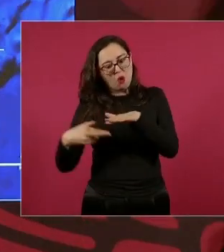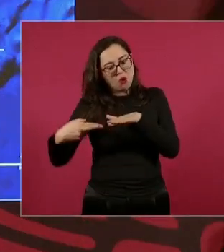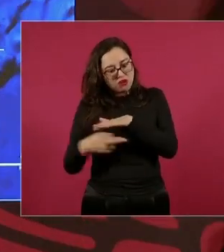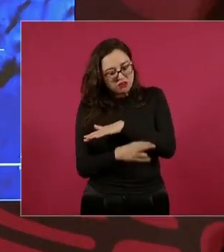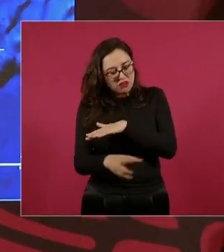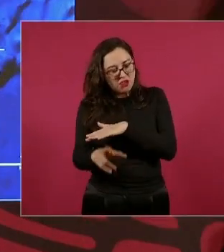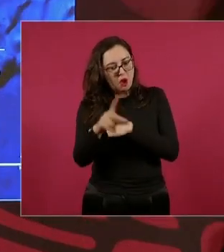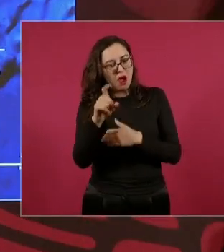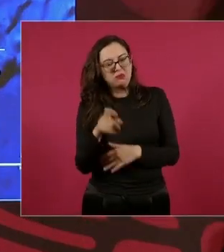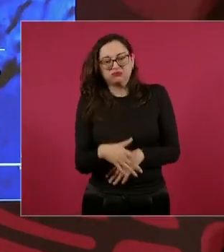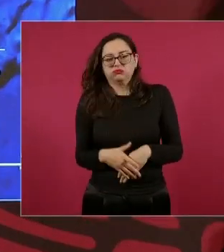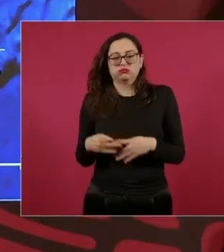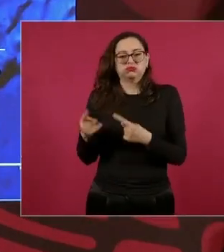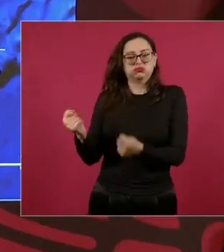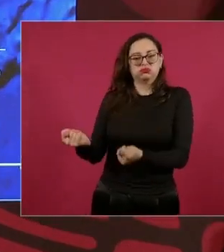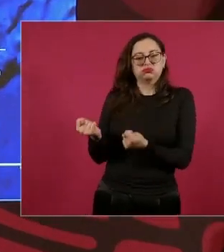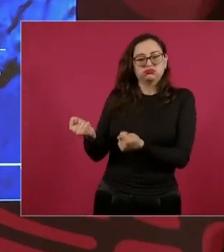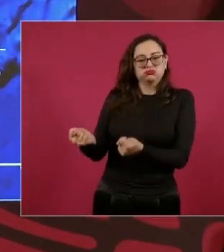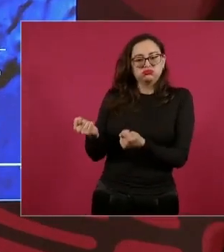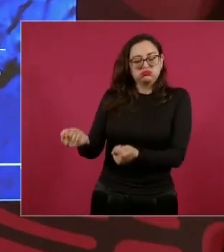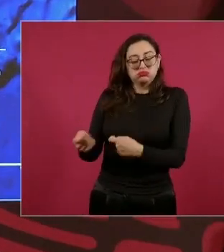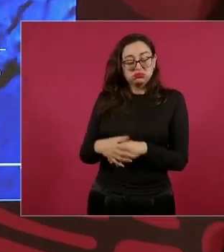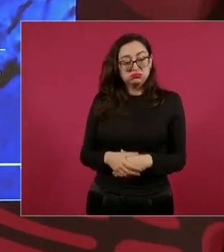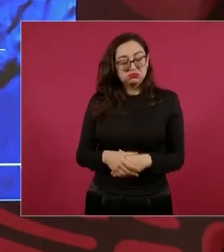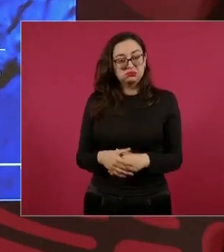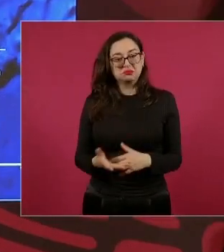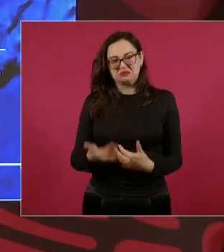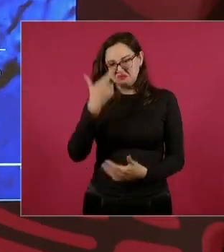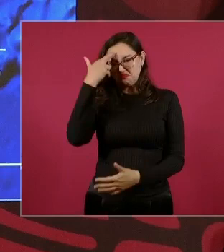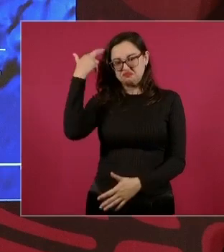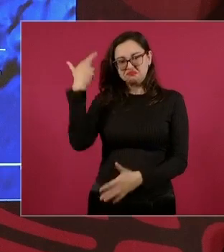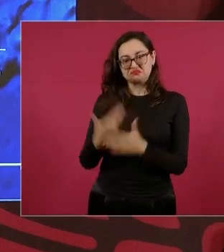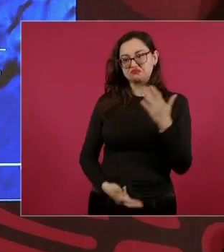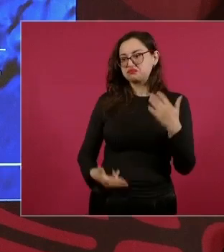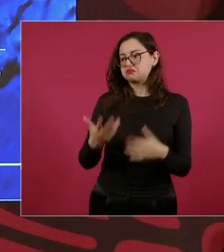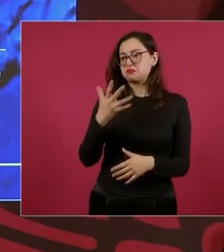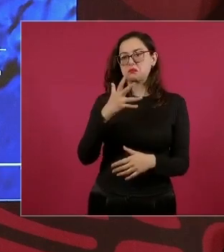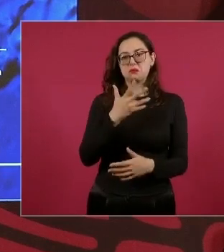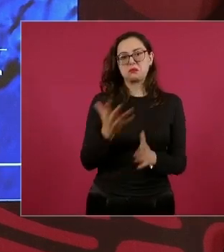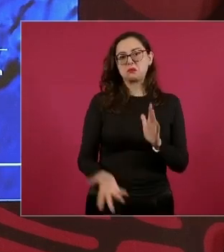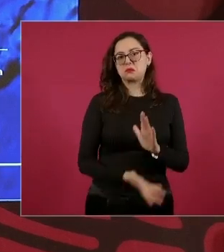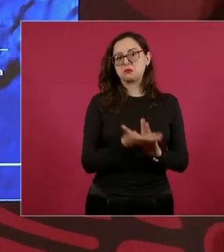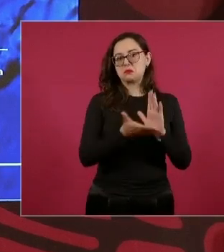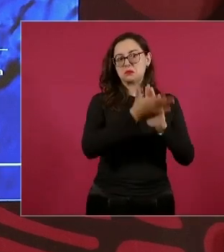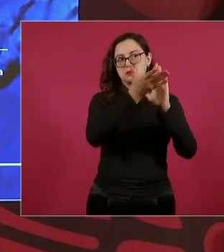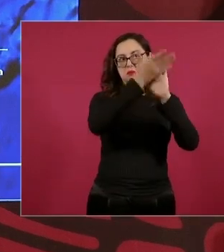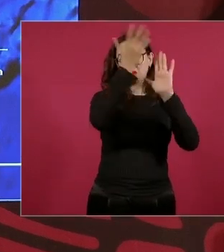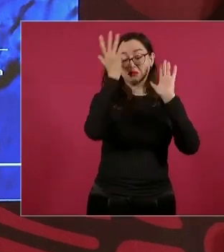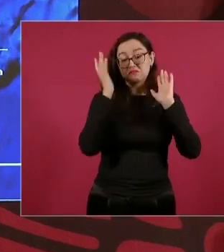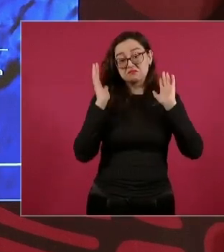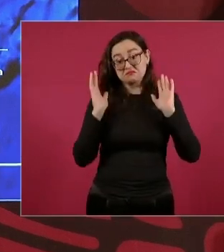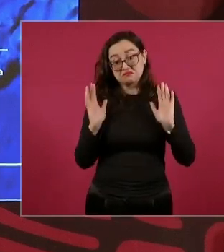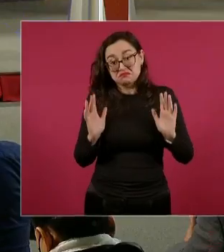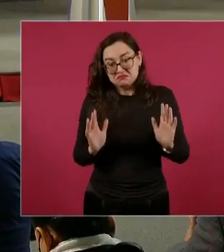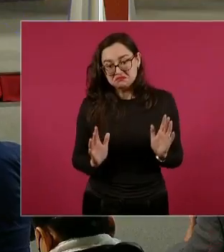hicieron sin respetar el medio ambiente, incluso